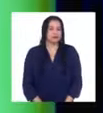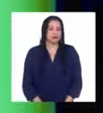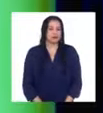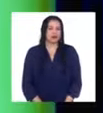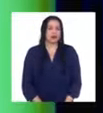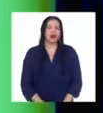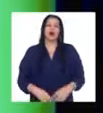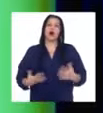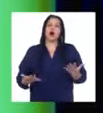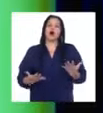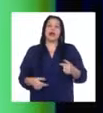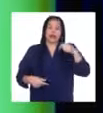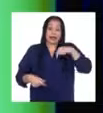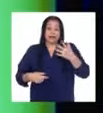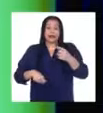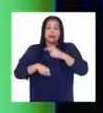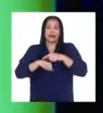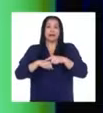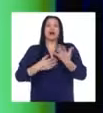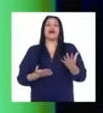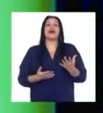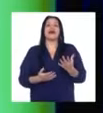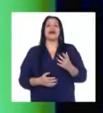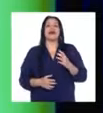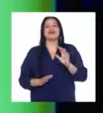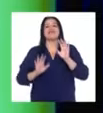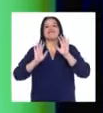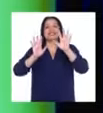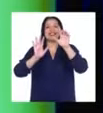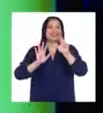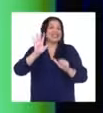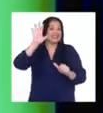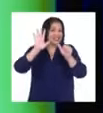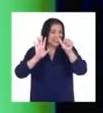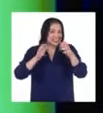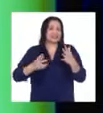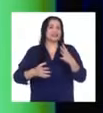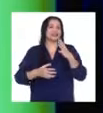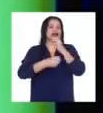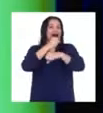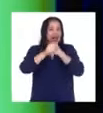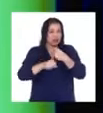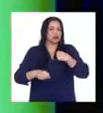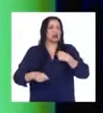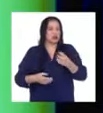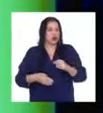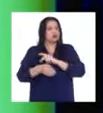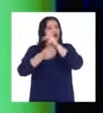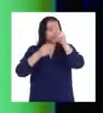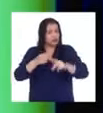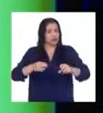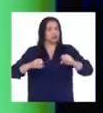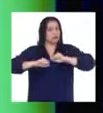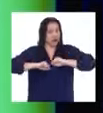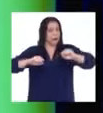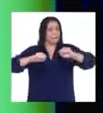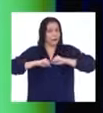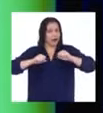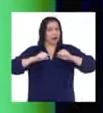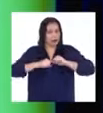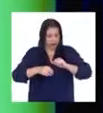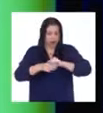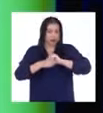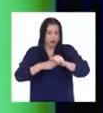En estos 16 años de deportista, he ido mejorando. En